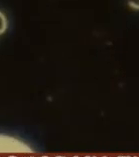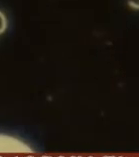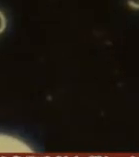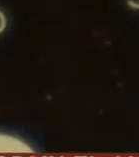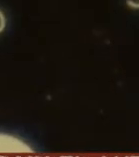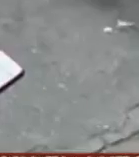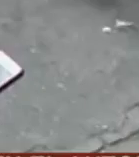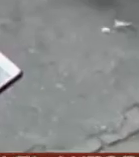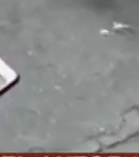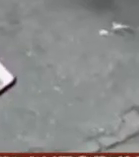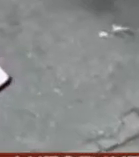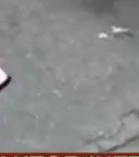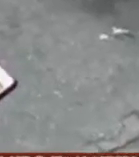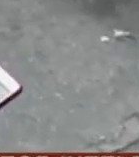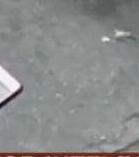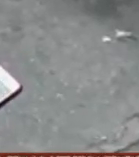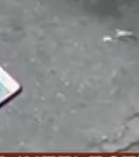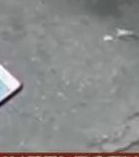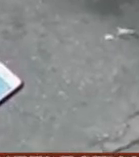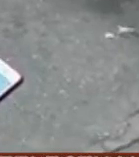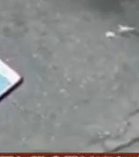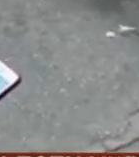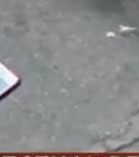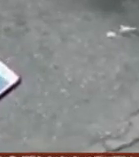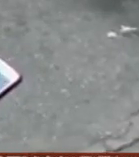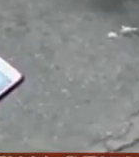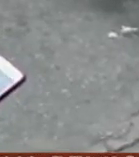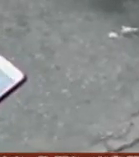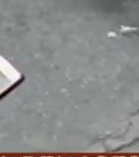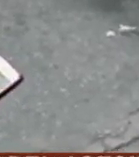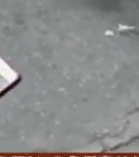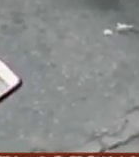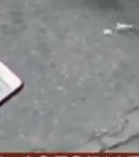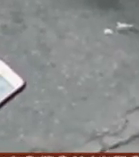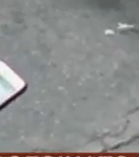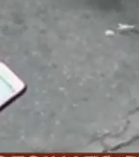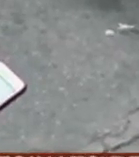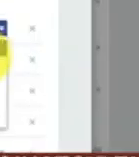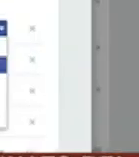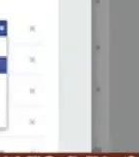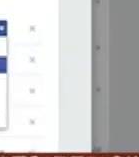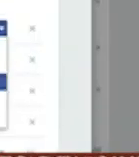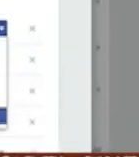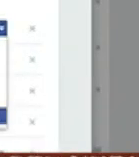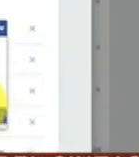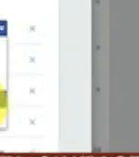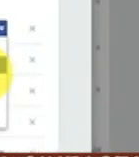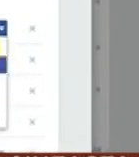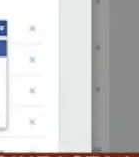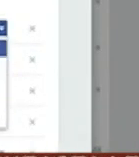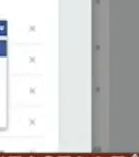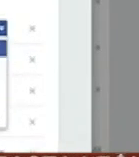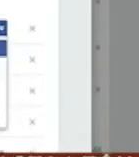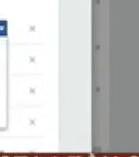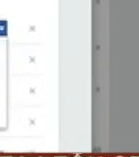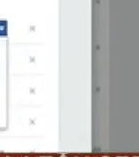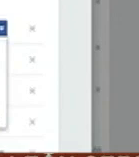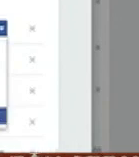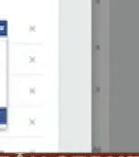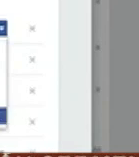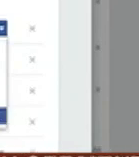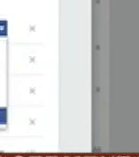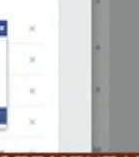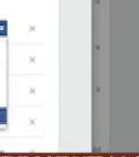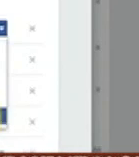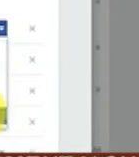y en la privacidad motivo por el cual el regulador de privacidad alemán ya emitió una orden administrativa en la que exigen no